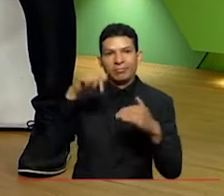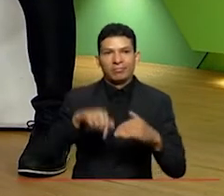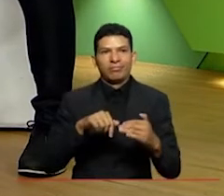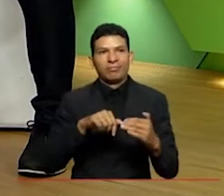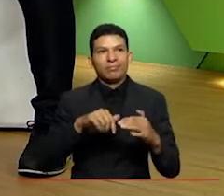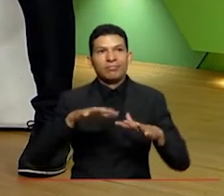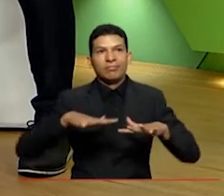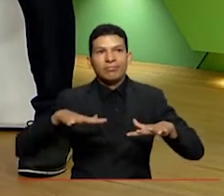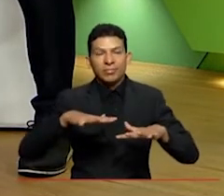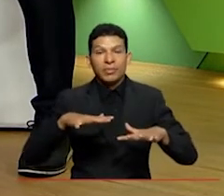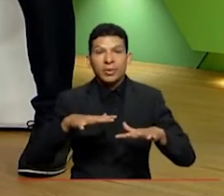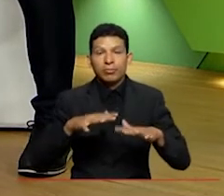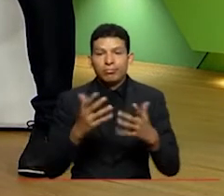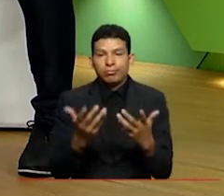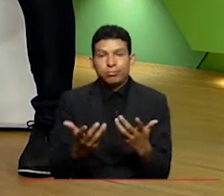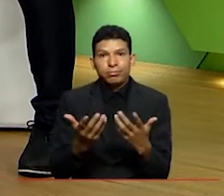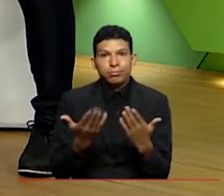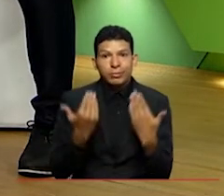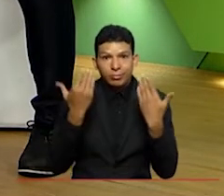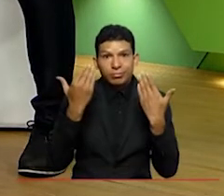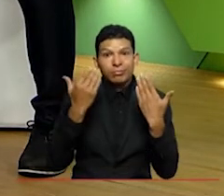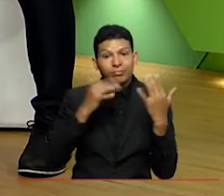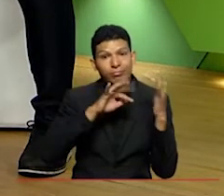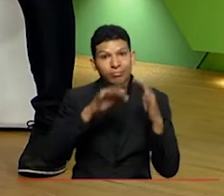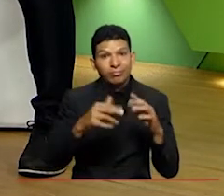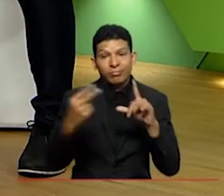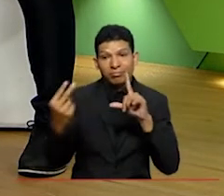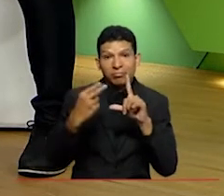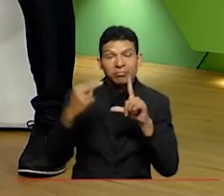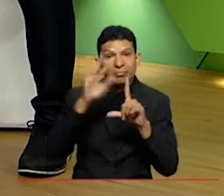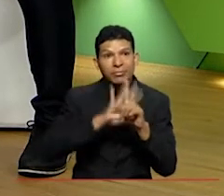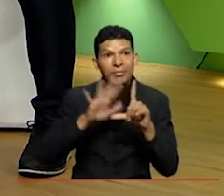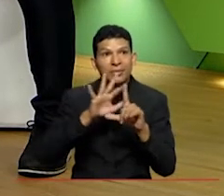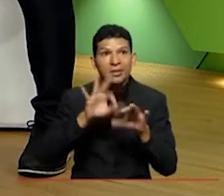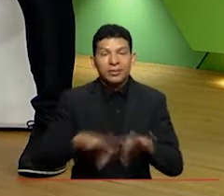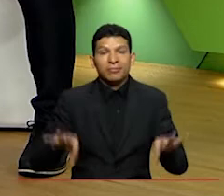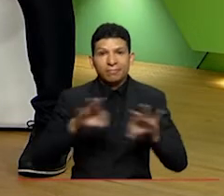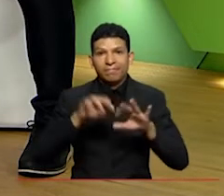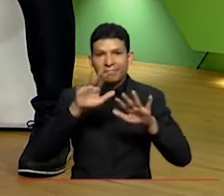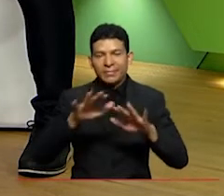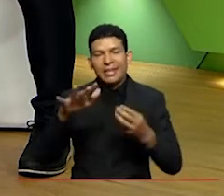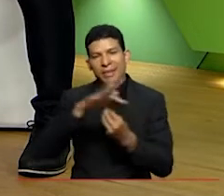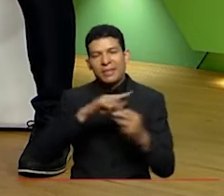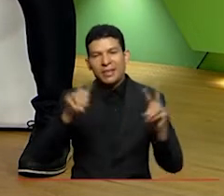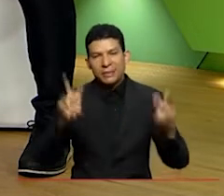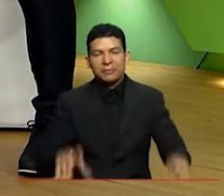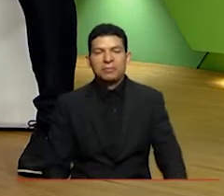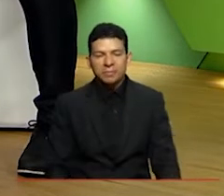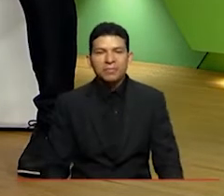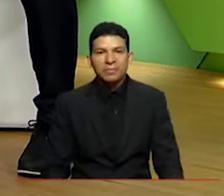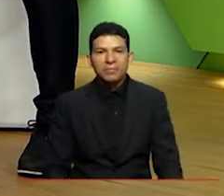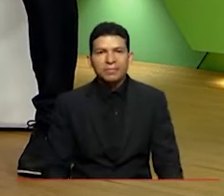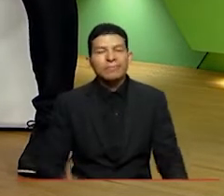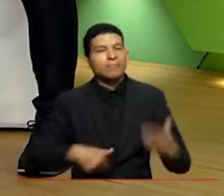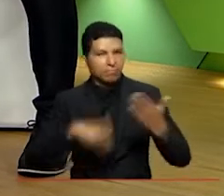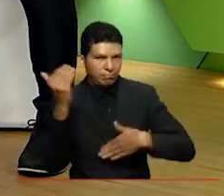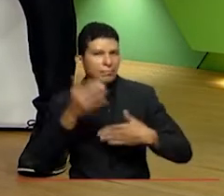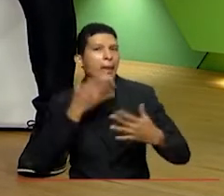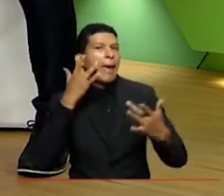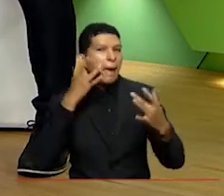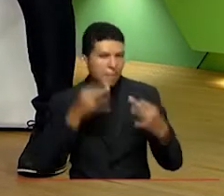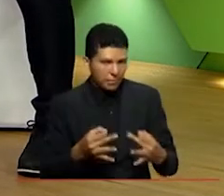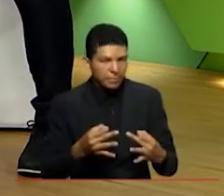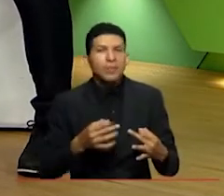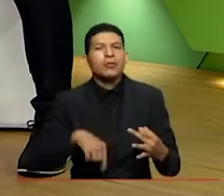informativo que es de mucha audiencia mucho rating y muy importante para el sector ambiental bueno empecemos justamente por